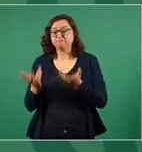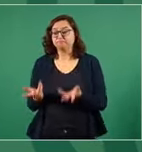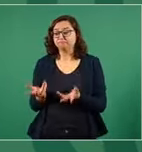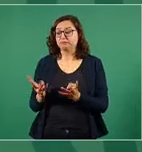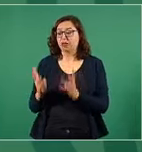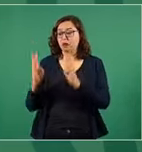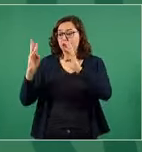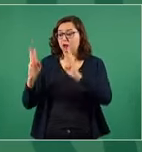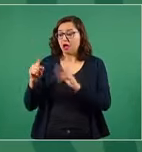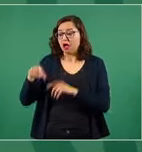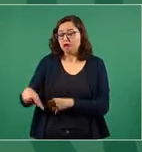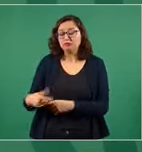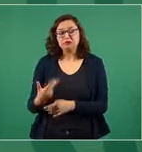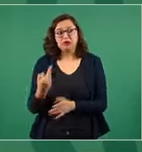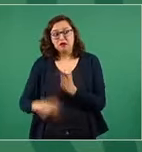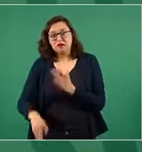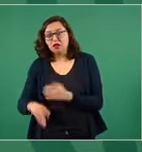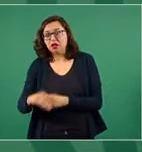todos.